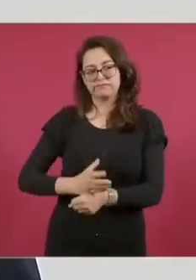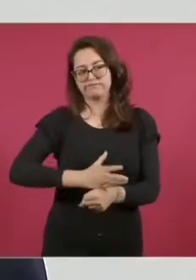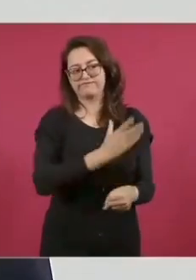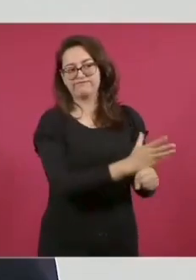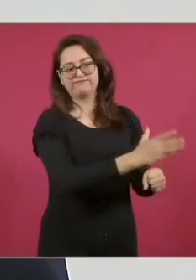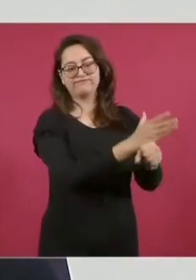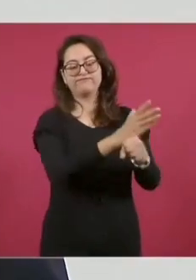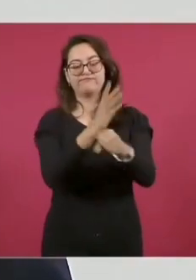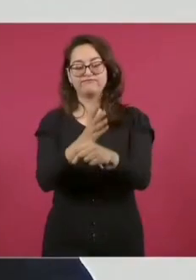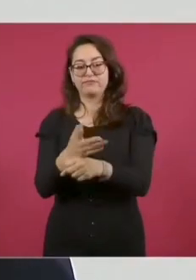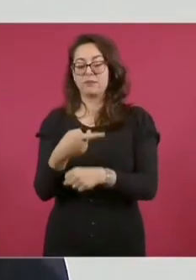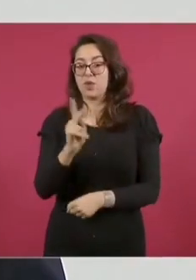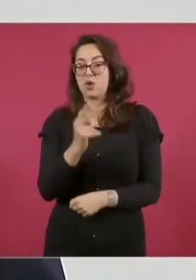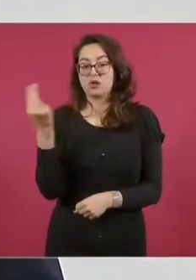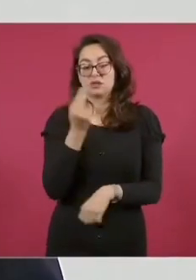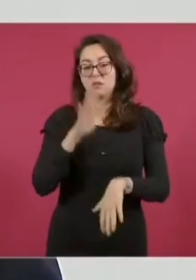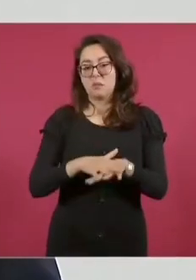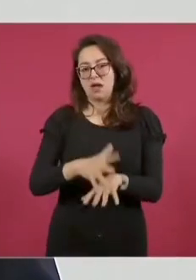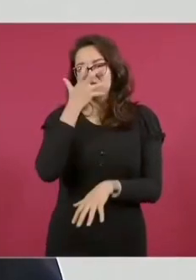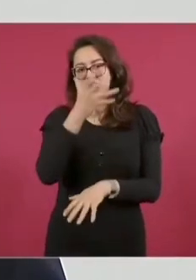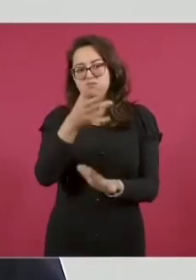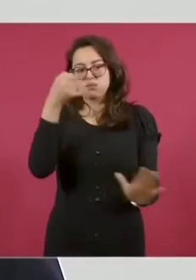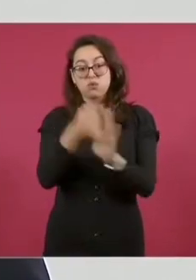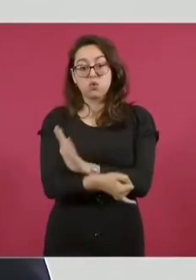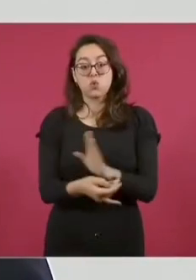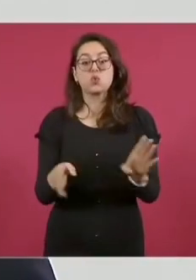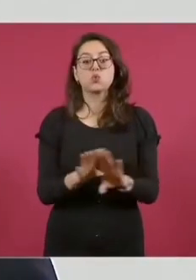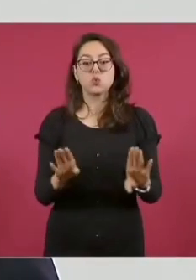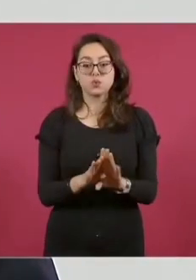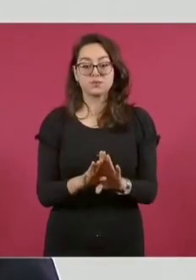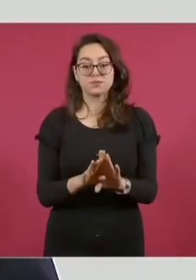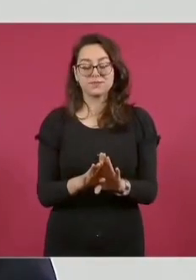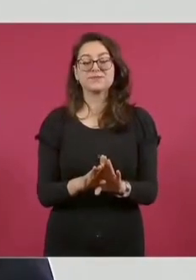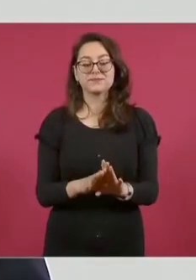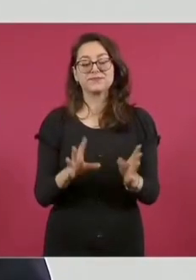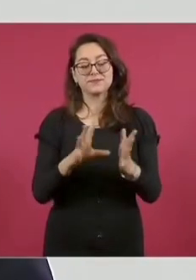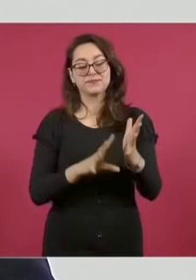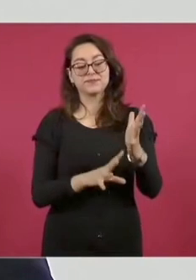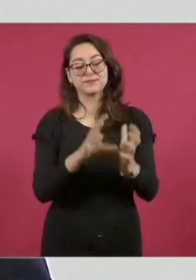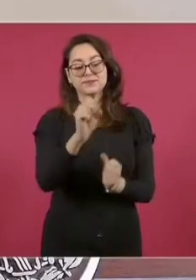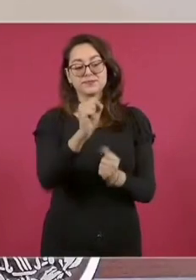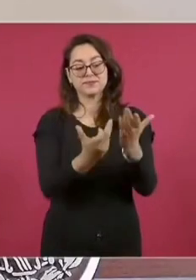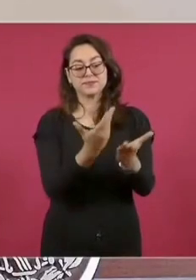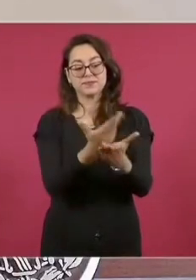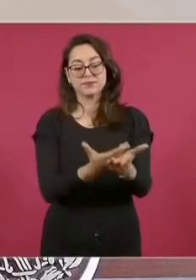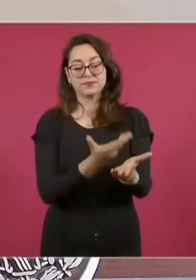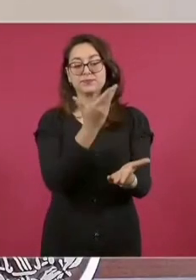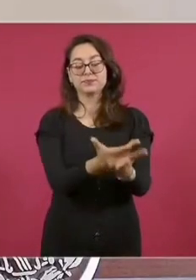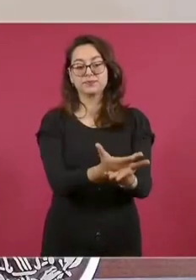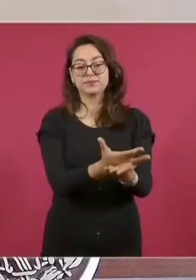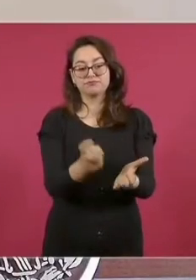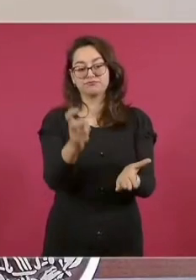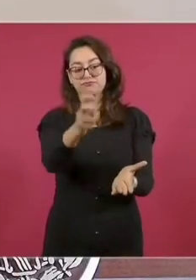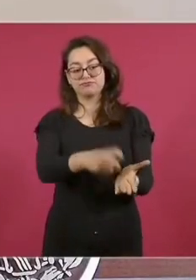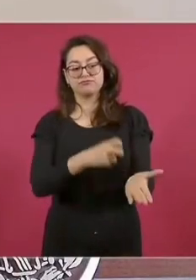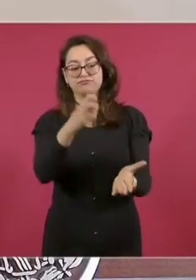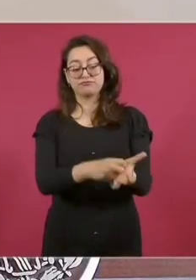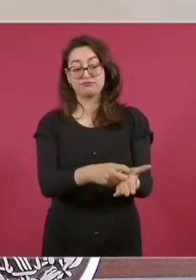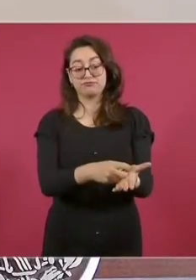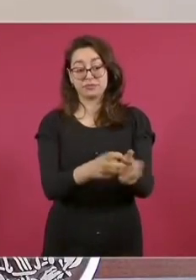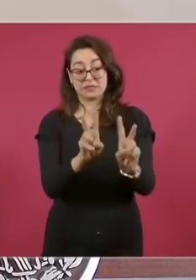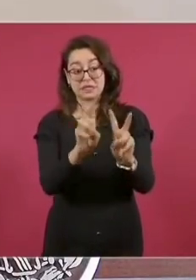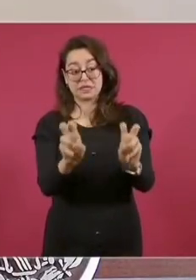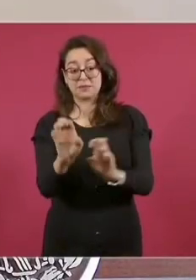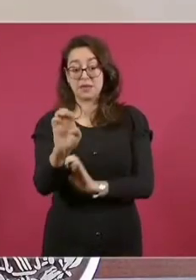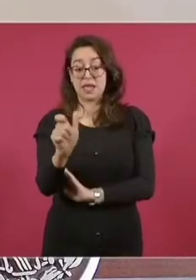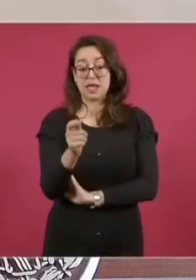Una propuesta de iniciativa de ley para que la extorsión sea considerada delito grave o de alto impacto e impedir que